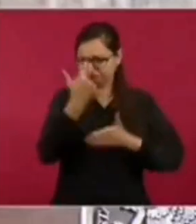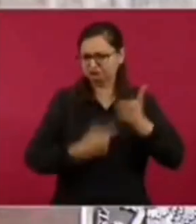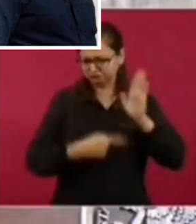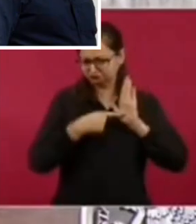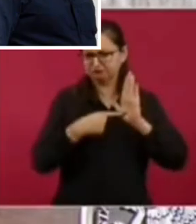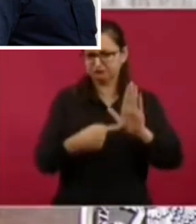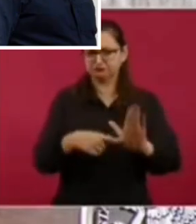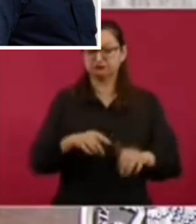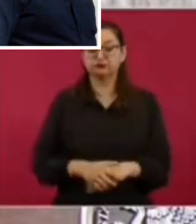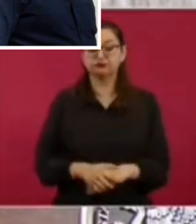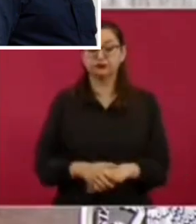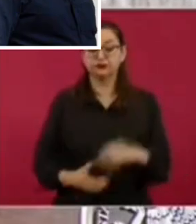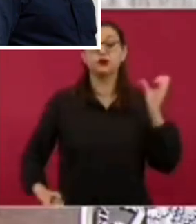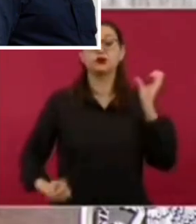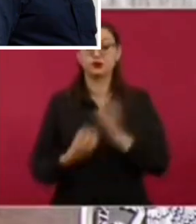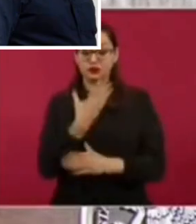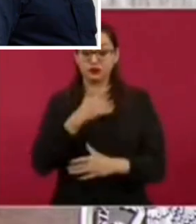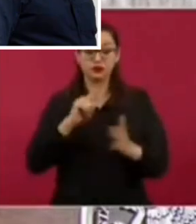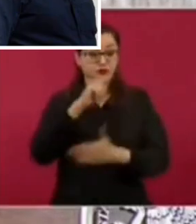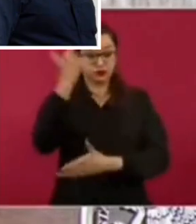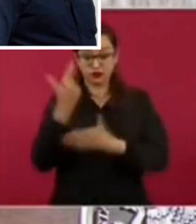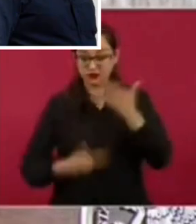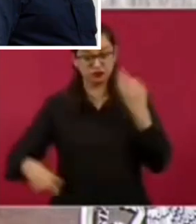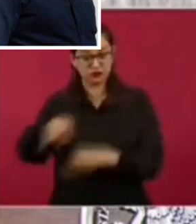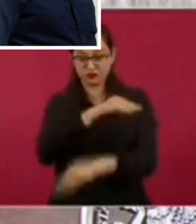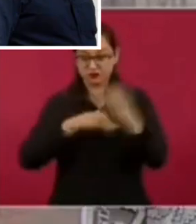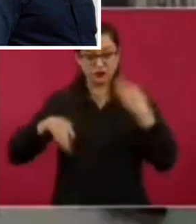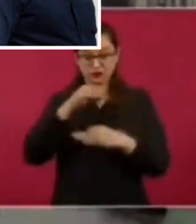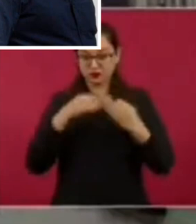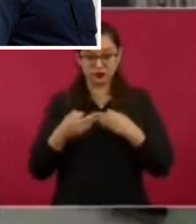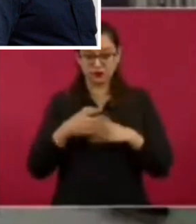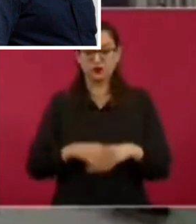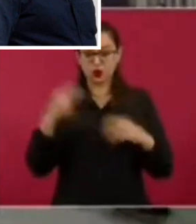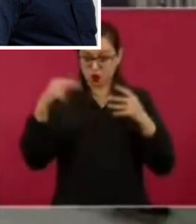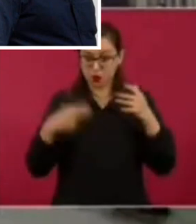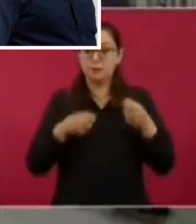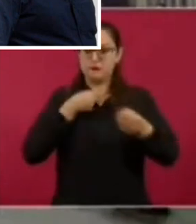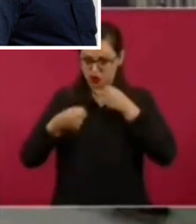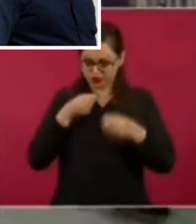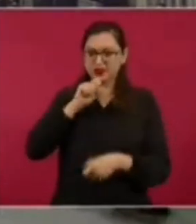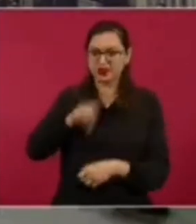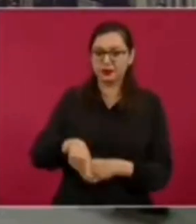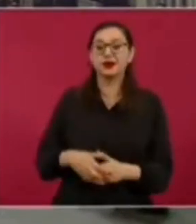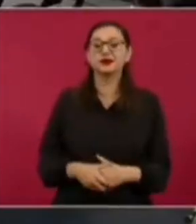constituido, combatirnos con mentiras, combatirnos con guerra sucia, dijo López Obrador.